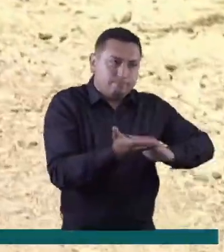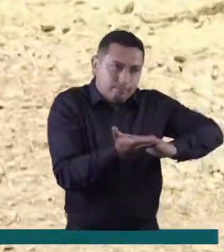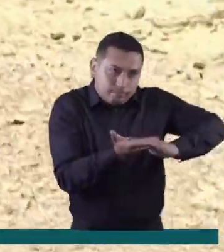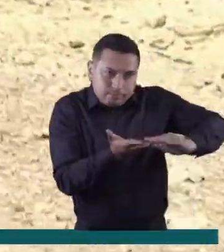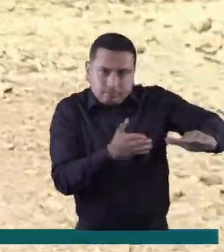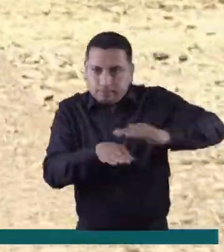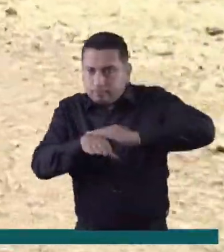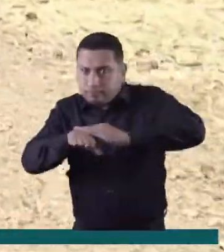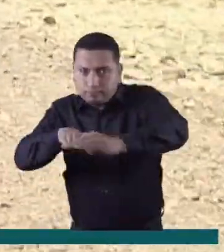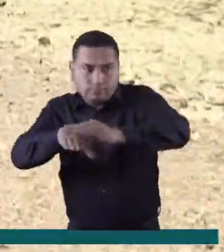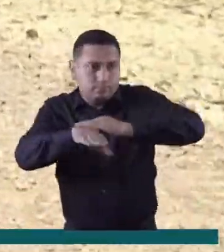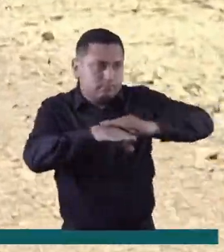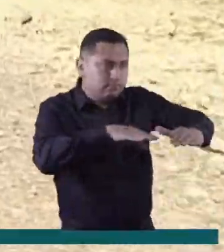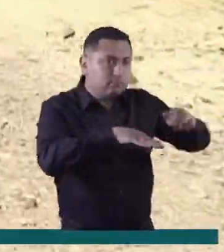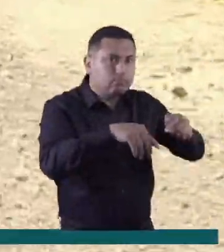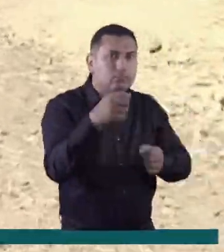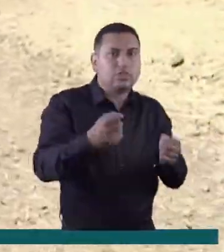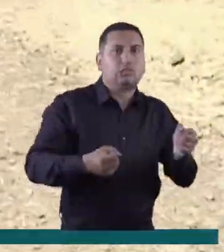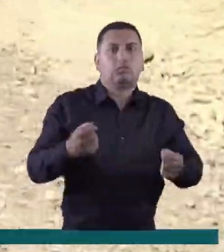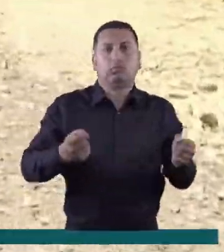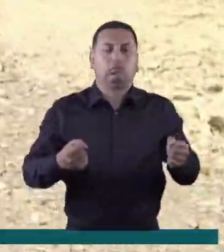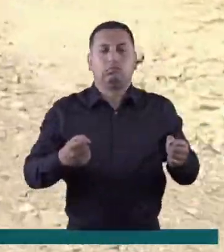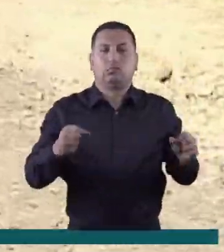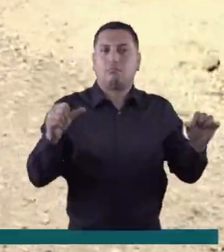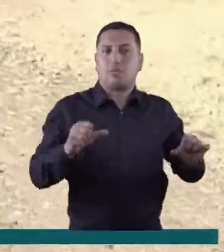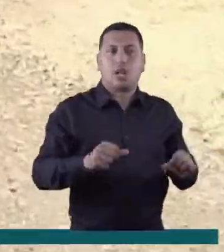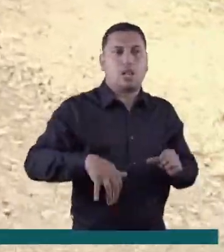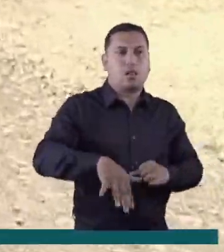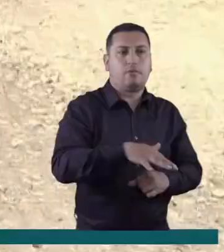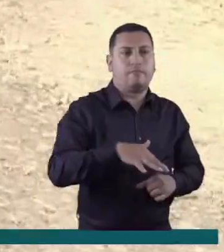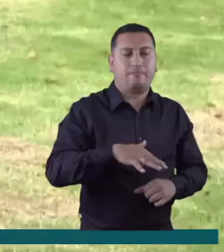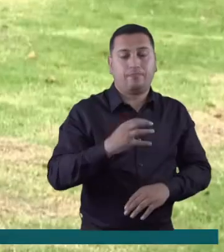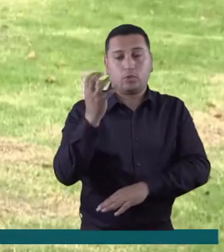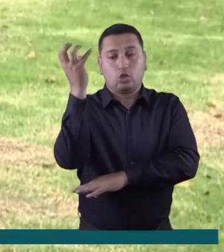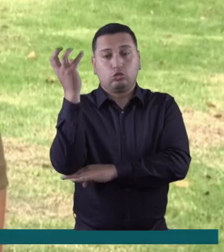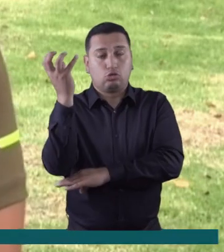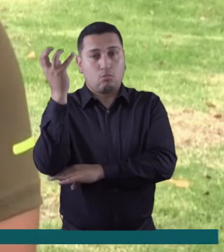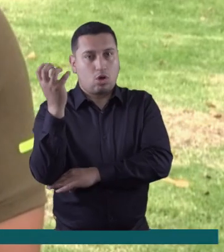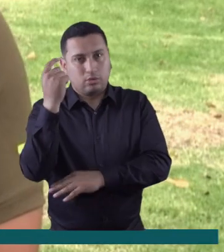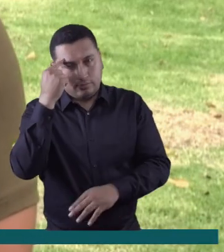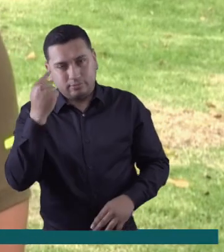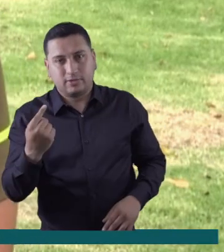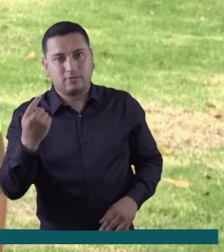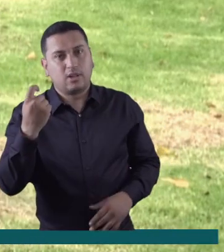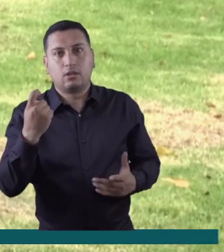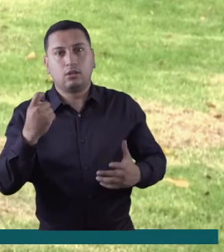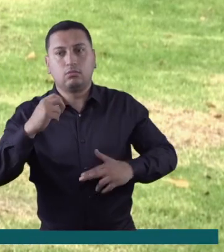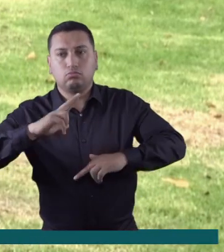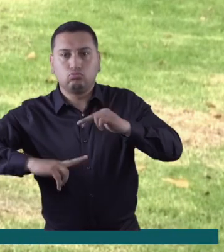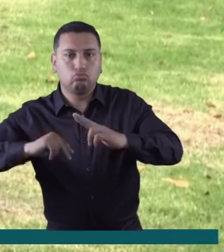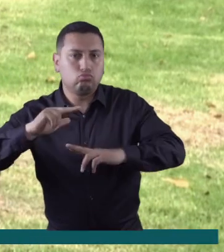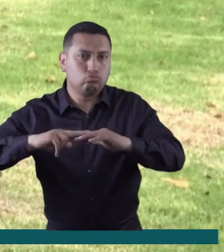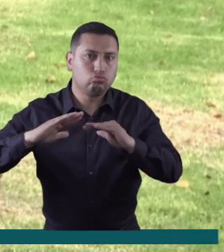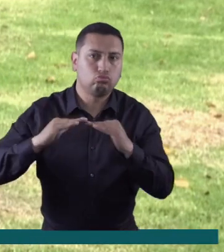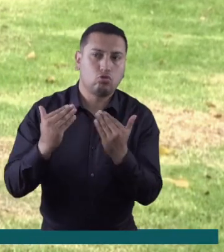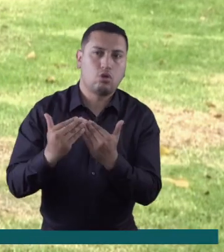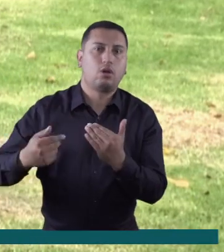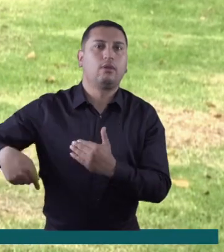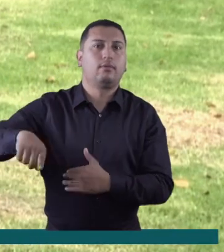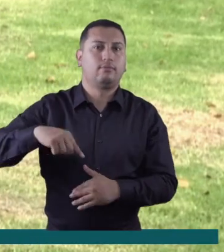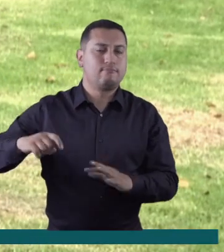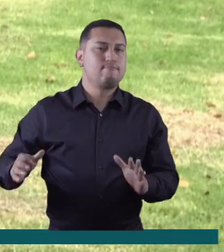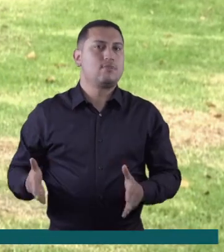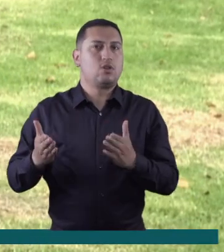mejoramiento porque hay vías en que están en un mal estado. Al municipio de Sopo le hace falta infraestructura